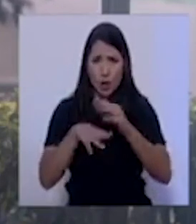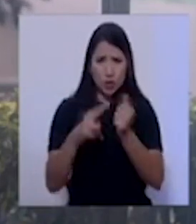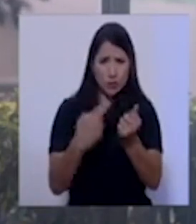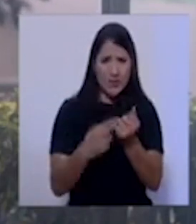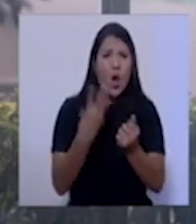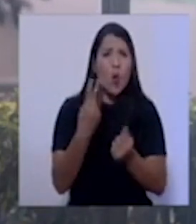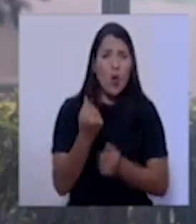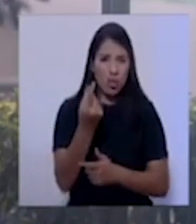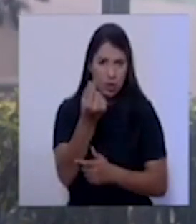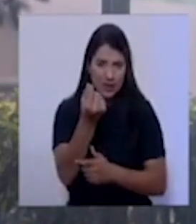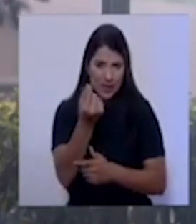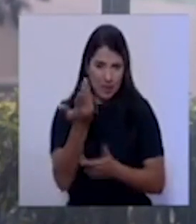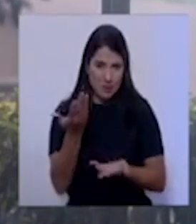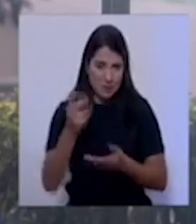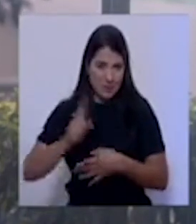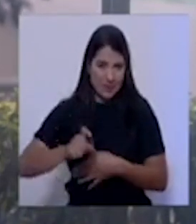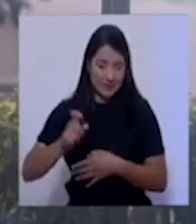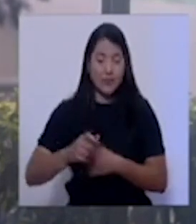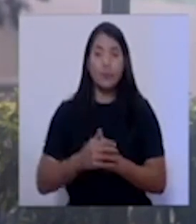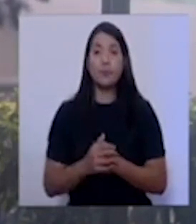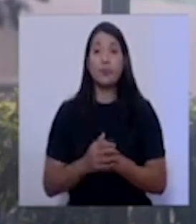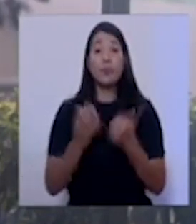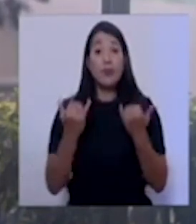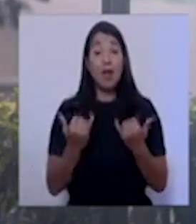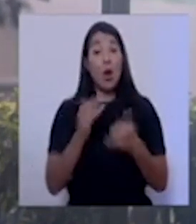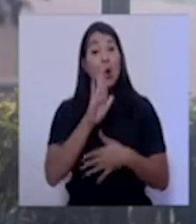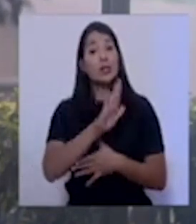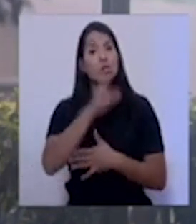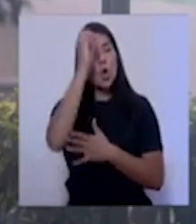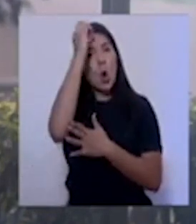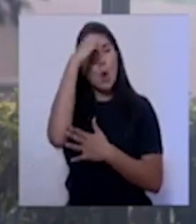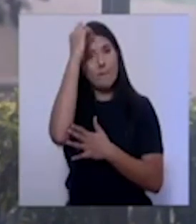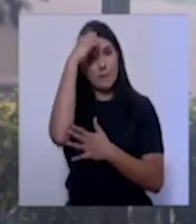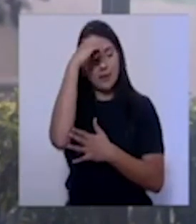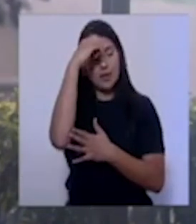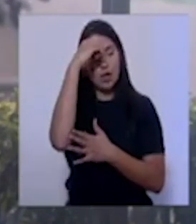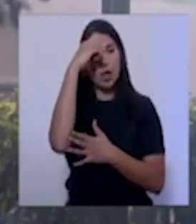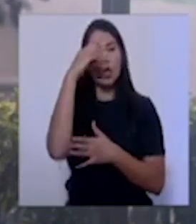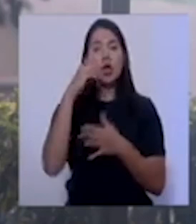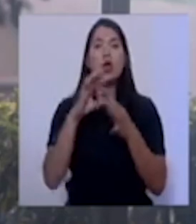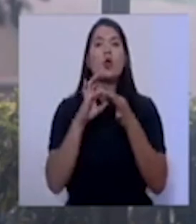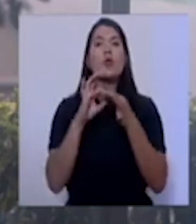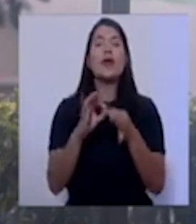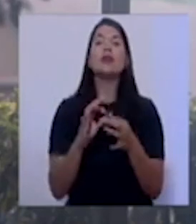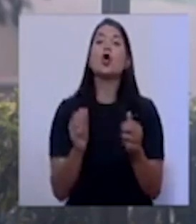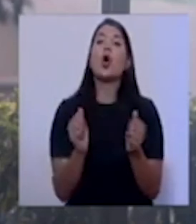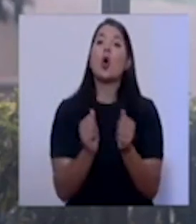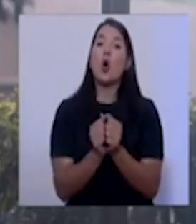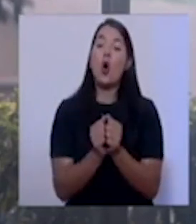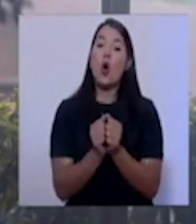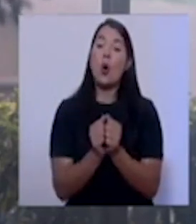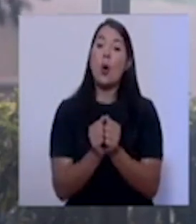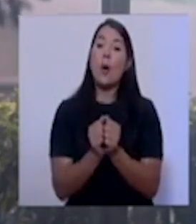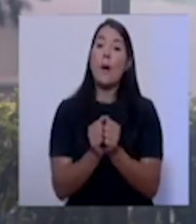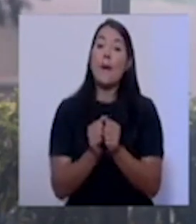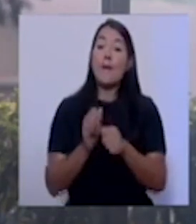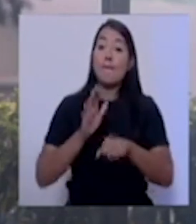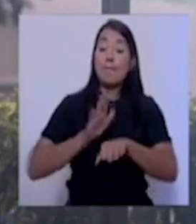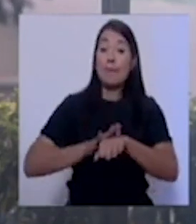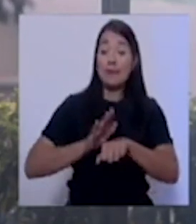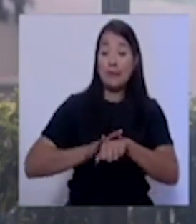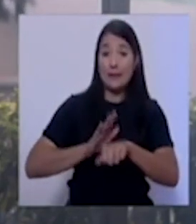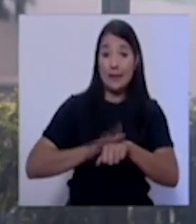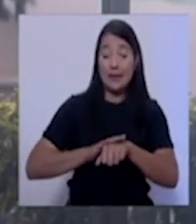en este momento, cuál es la reacción de parte de ustedes desde la jerarquía en cuanto a mantener el flujo de materiales